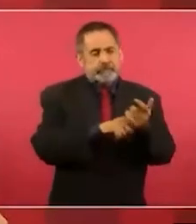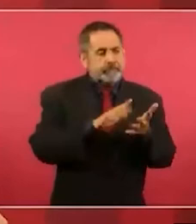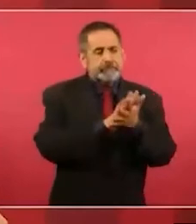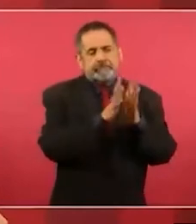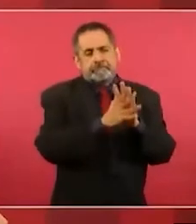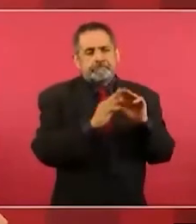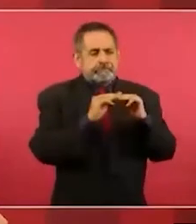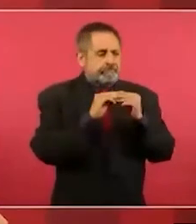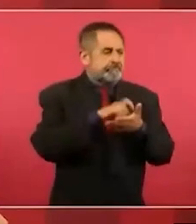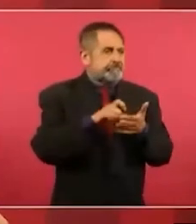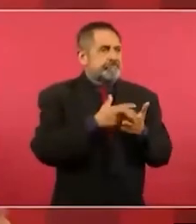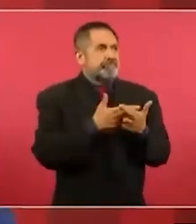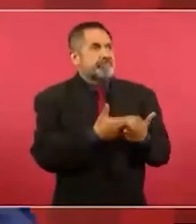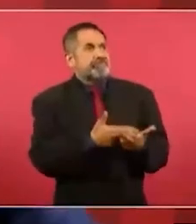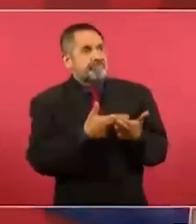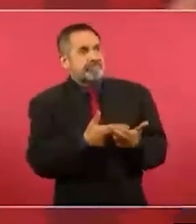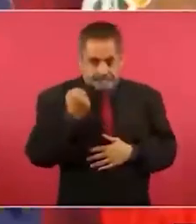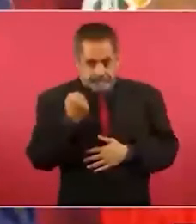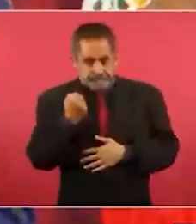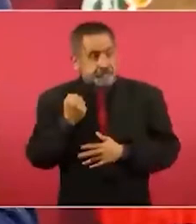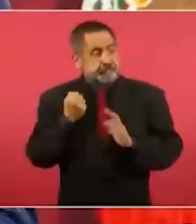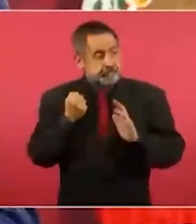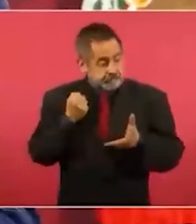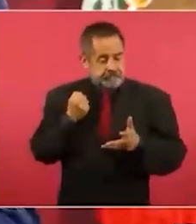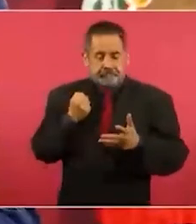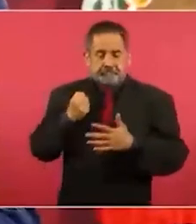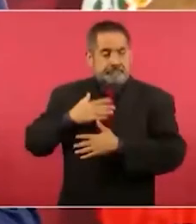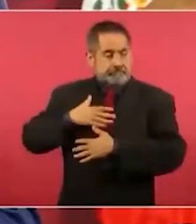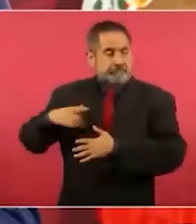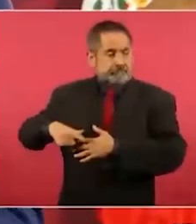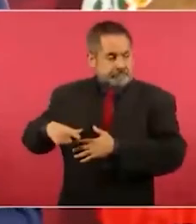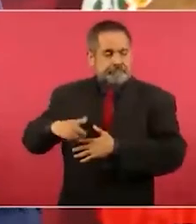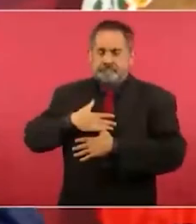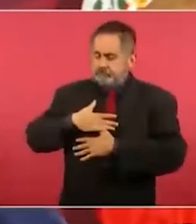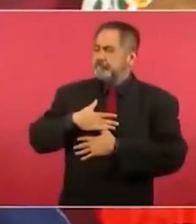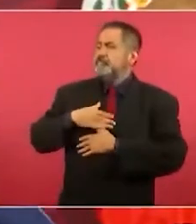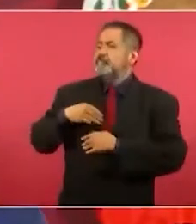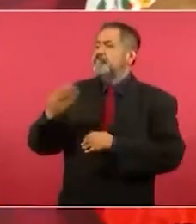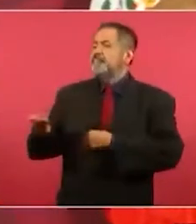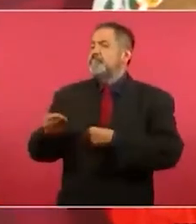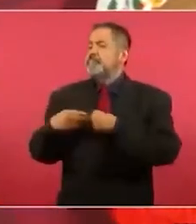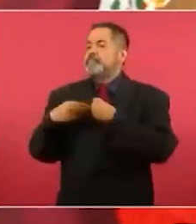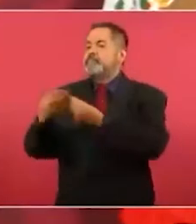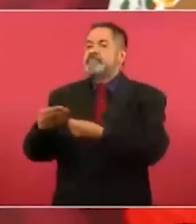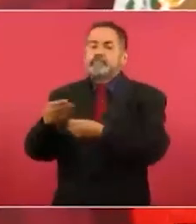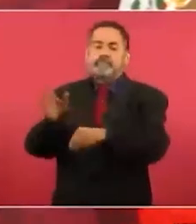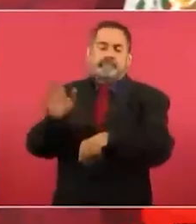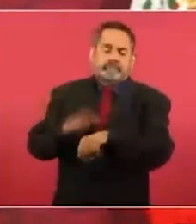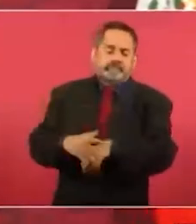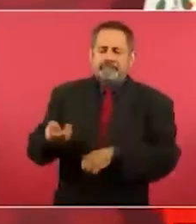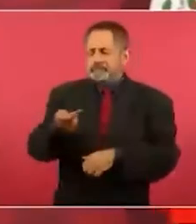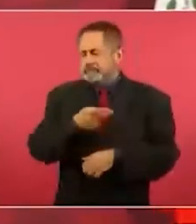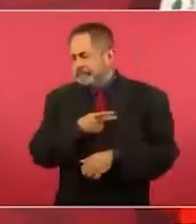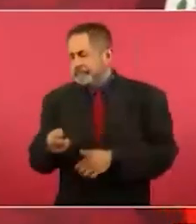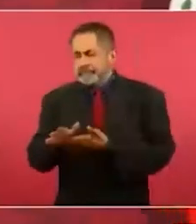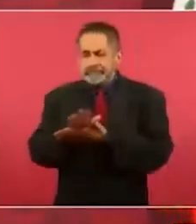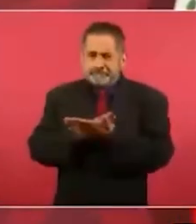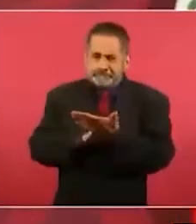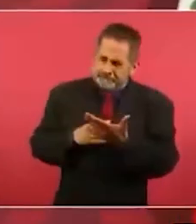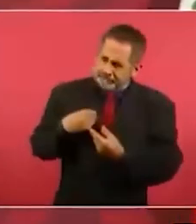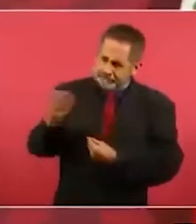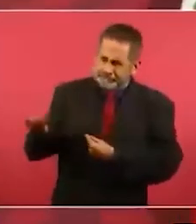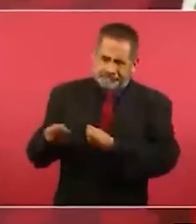Que ya está En manos Del gobierno Se le entrega A la gente Más humilde